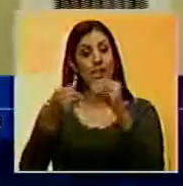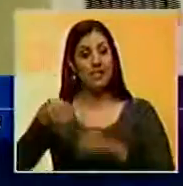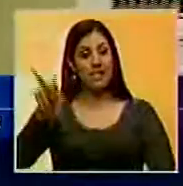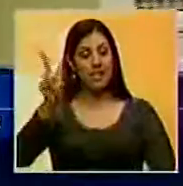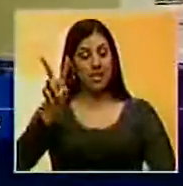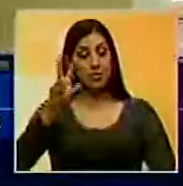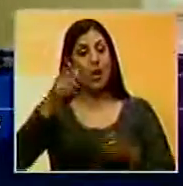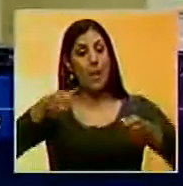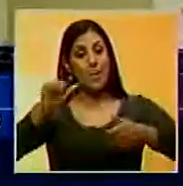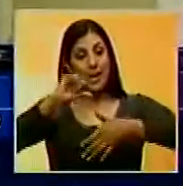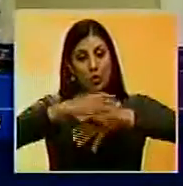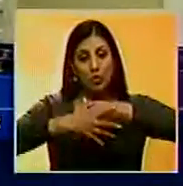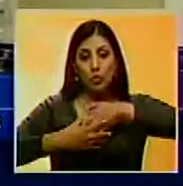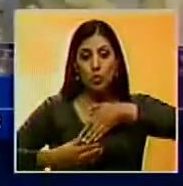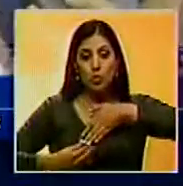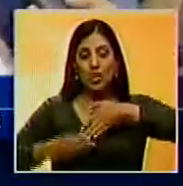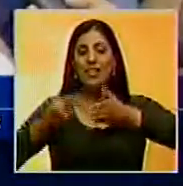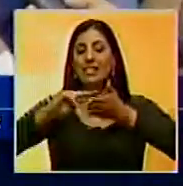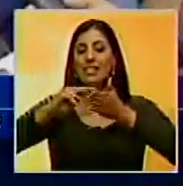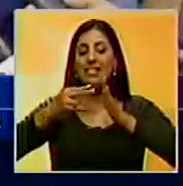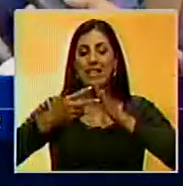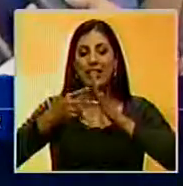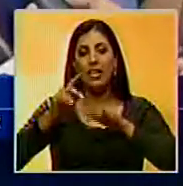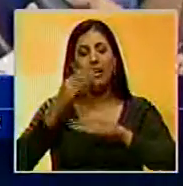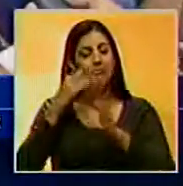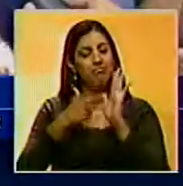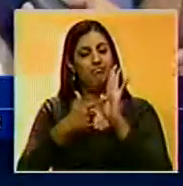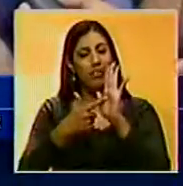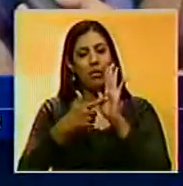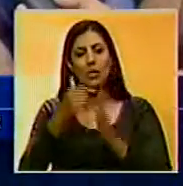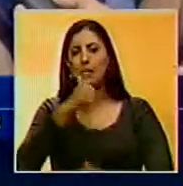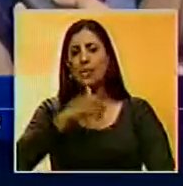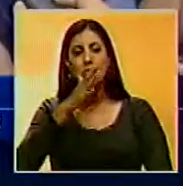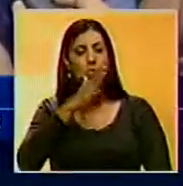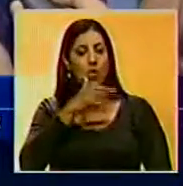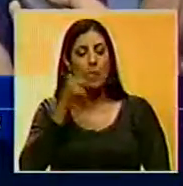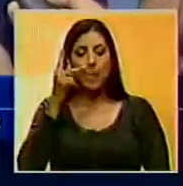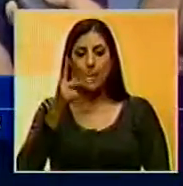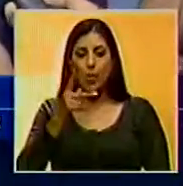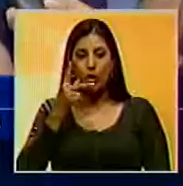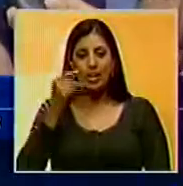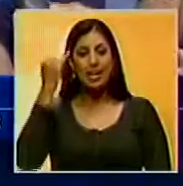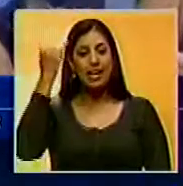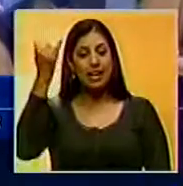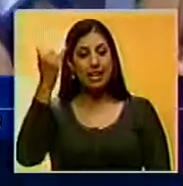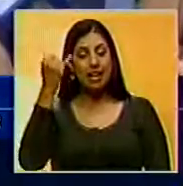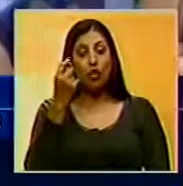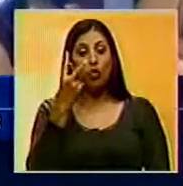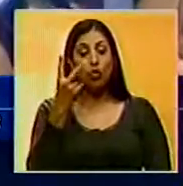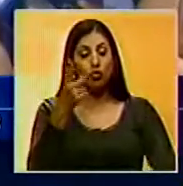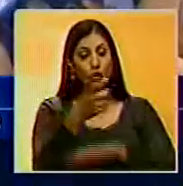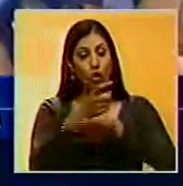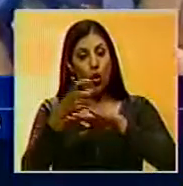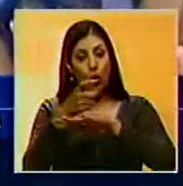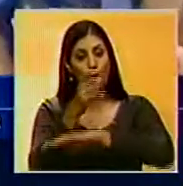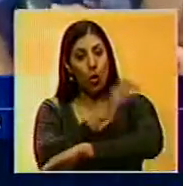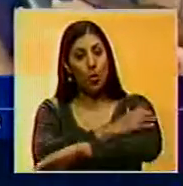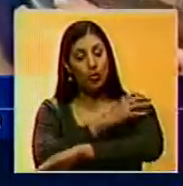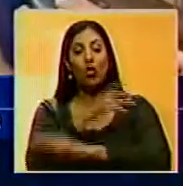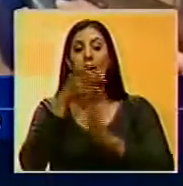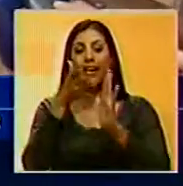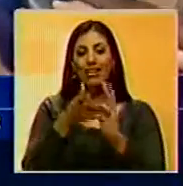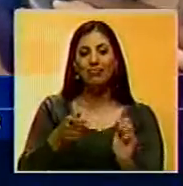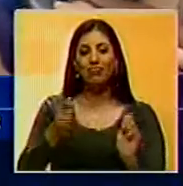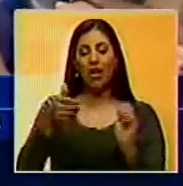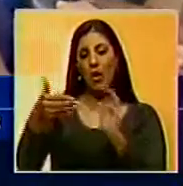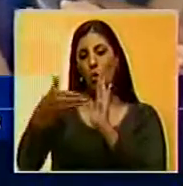Venezuela en el Mercosur, constituye una demostración de la intolerancia política e ideológica de dos gobiernos de derecha, que